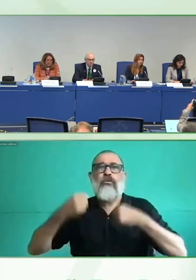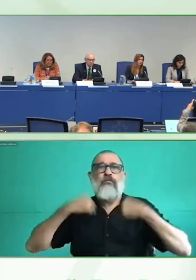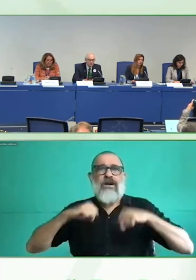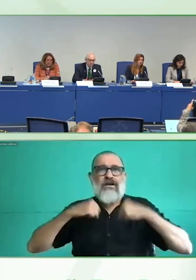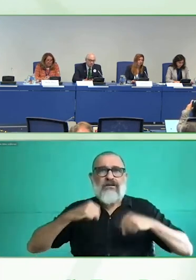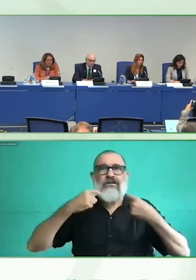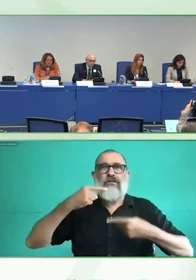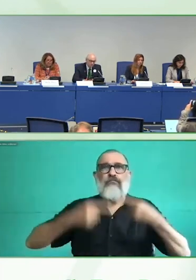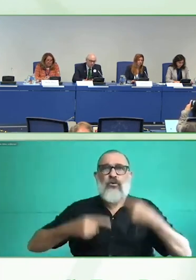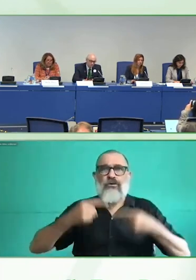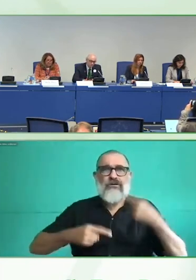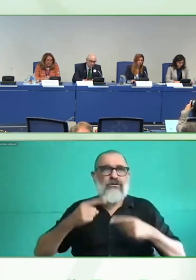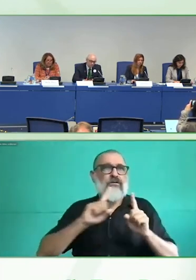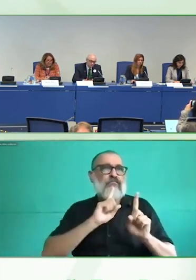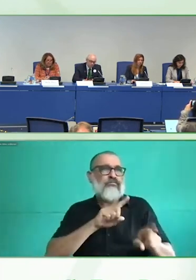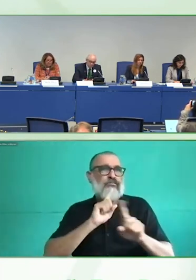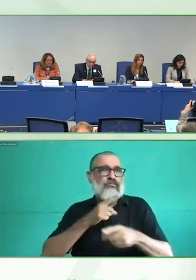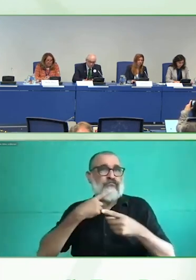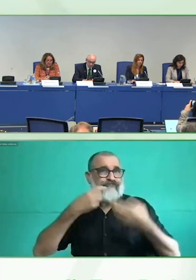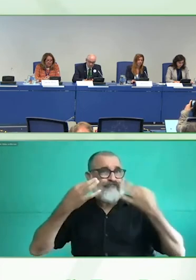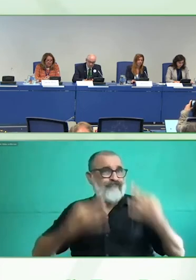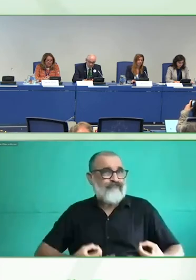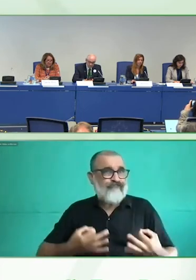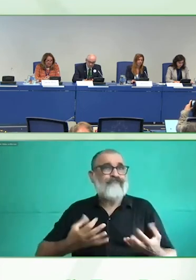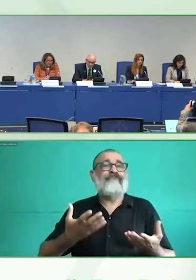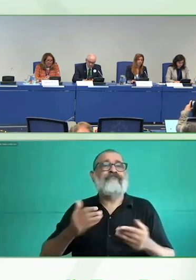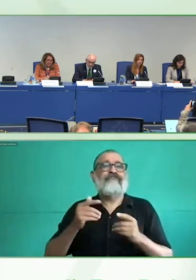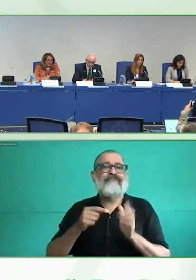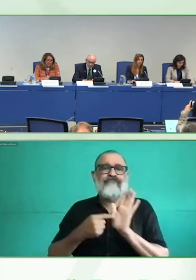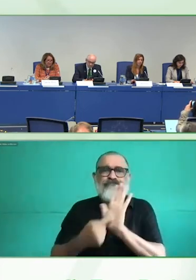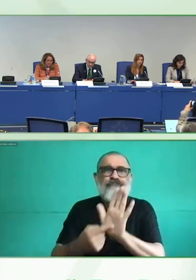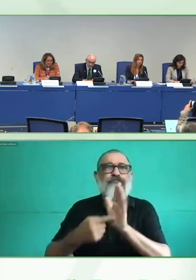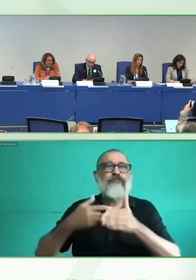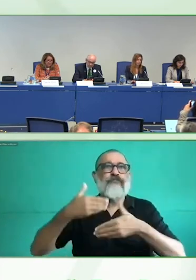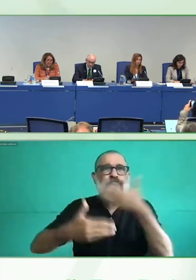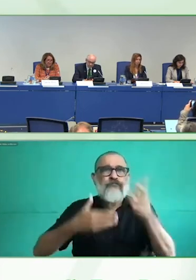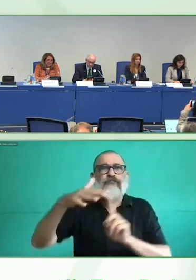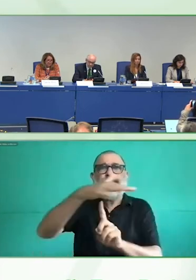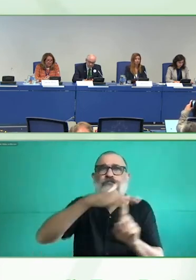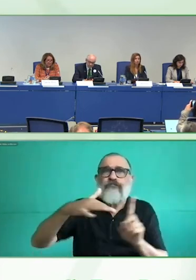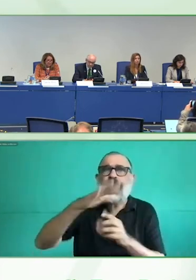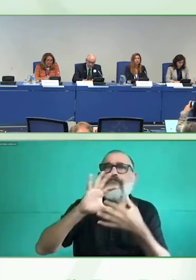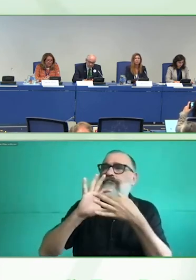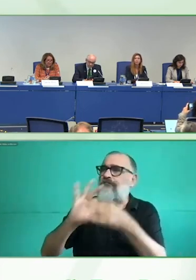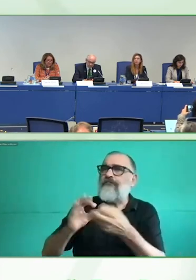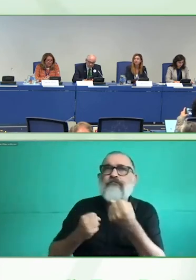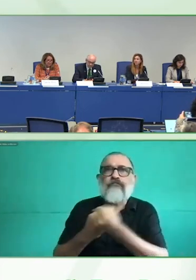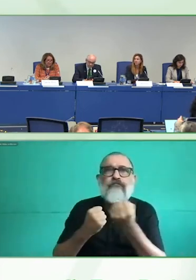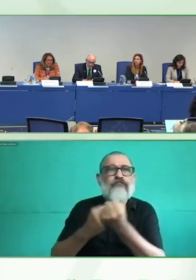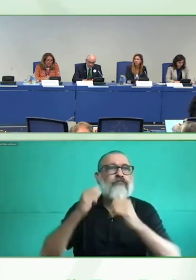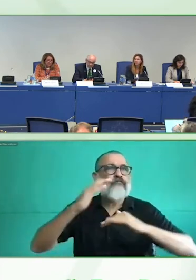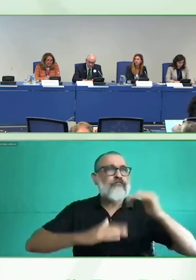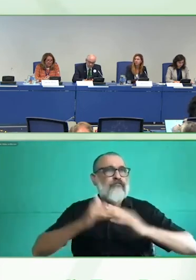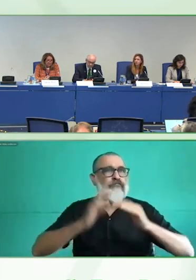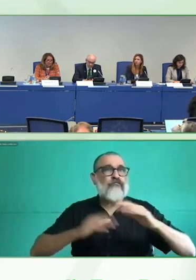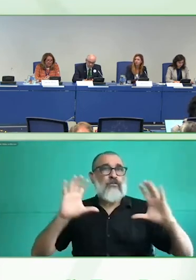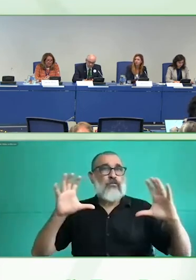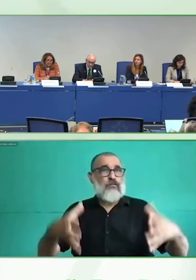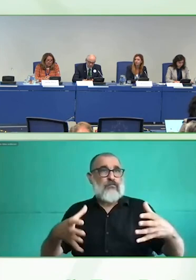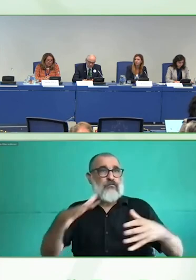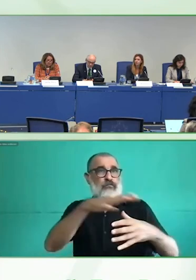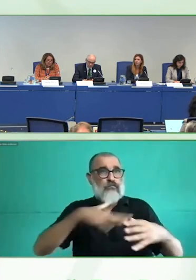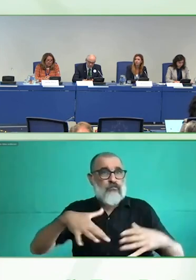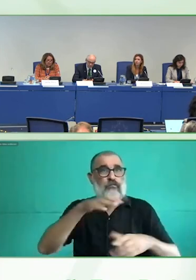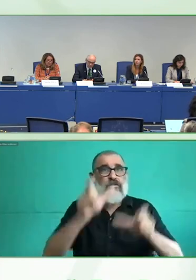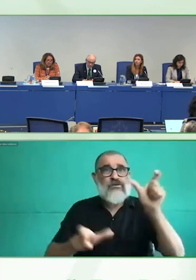Espacios como este reflejan nuestra misión y nos impulsan como Fundación Descúbreme a seguir trabajando para la inclusión integral de las